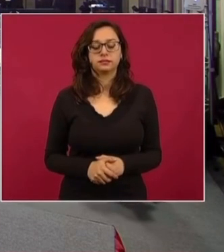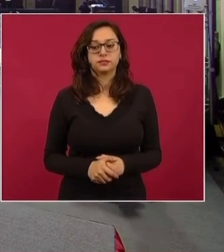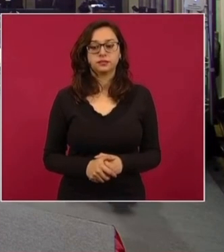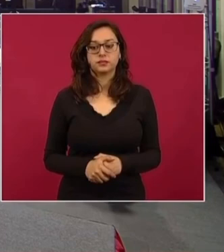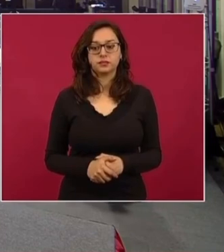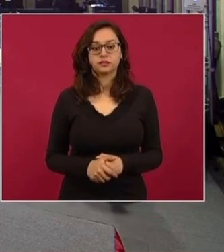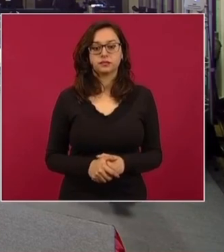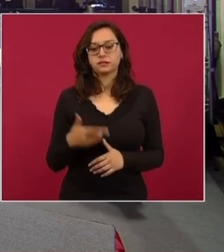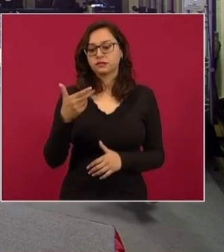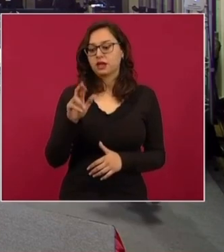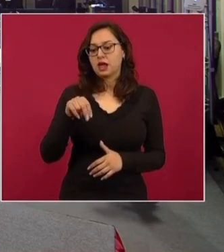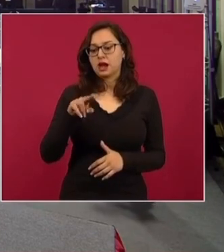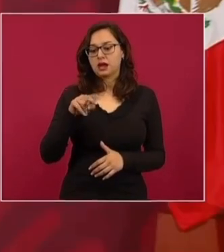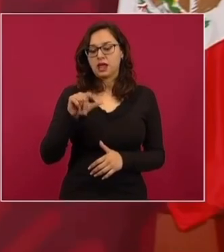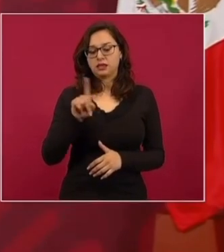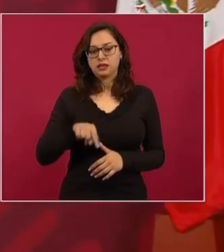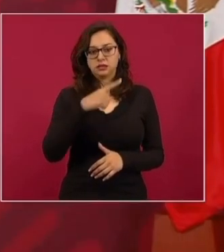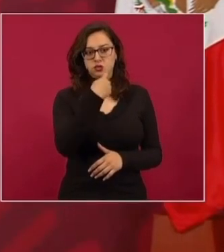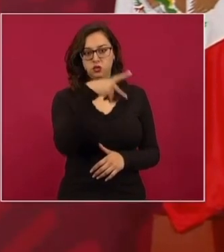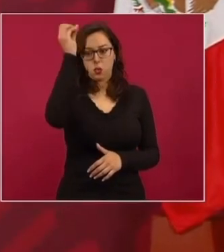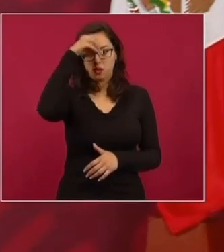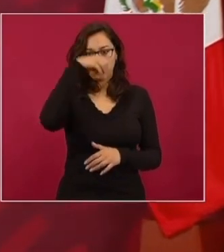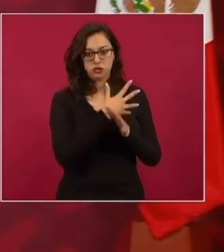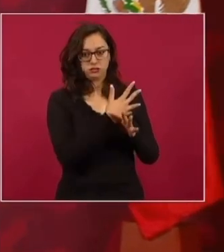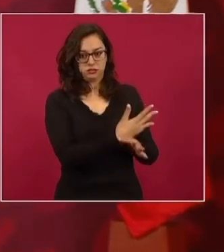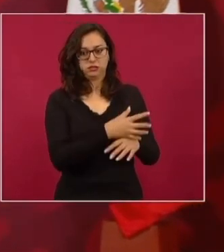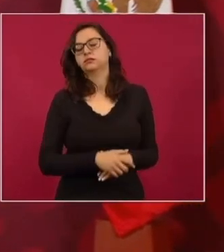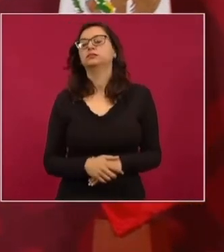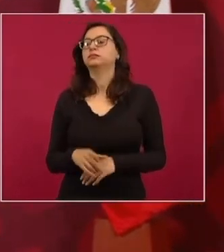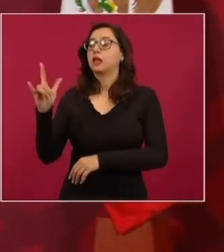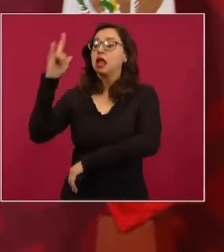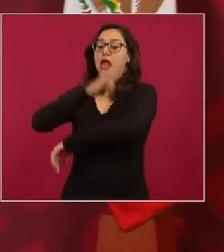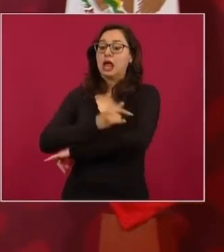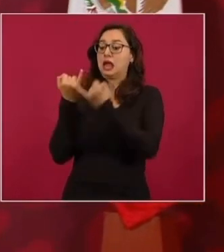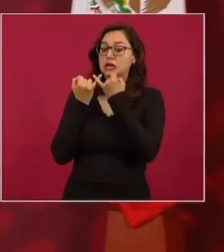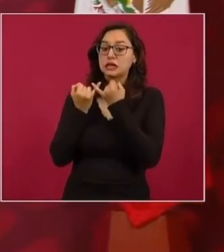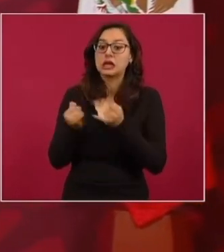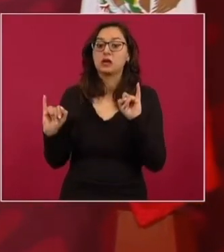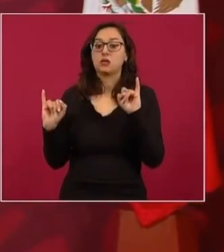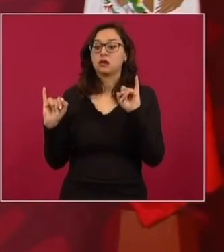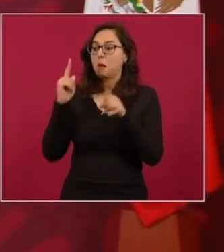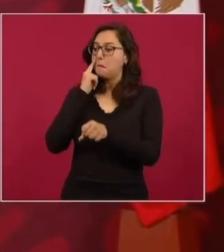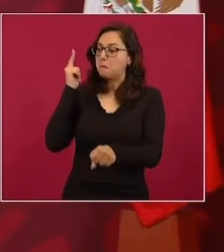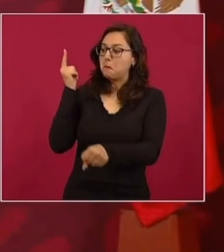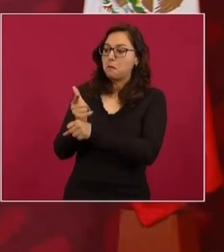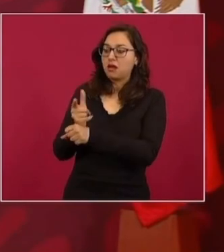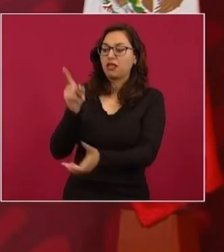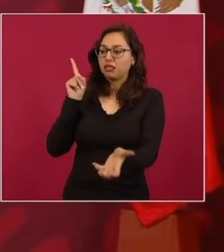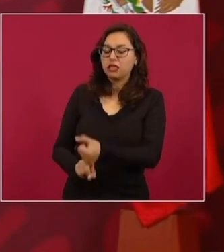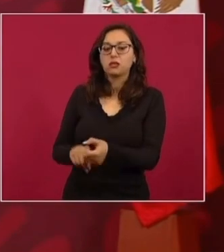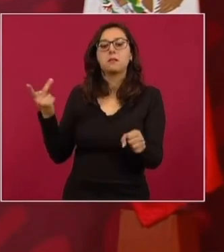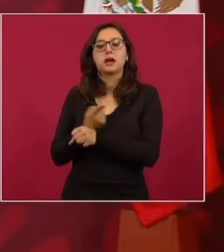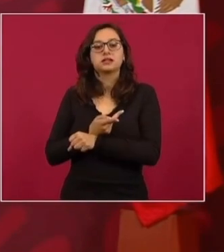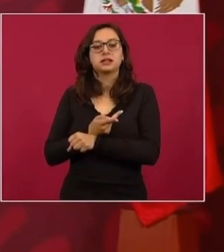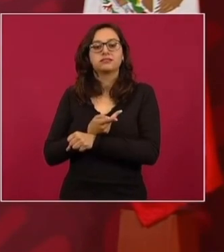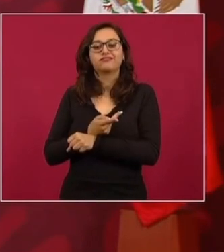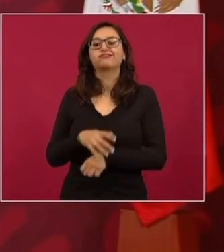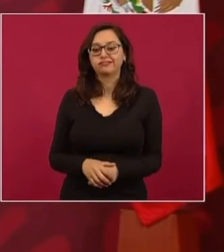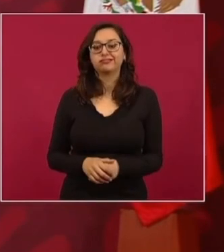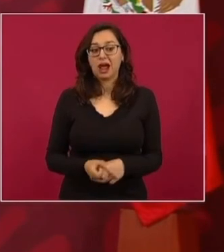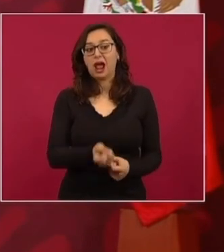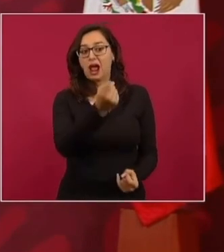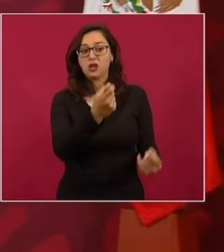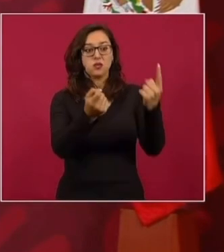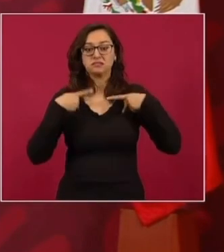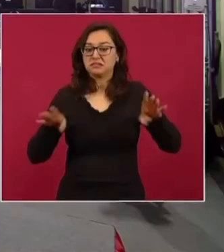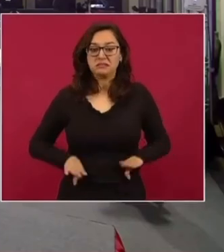Primero el comentario de Hernández, que coincido. Impresionante cómo la inauguración del aeropuerto destapó y exacerbó el clasismo